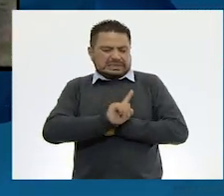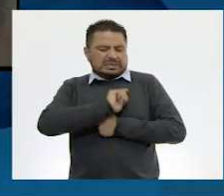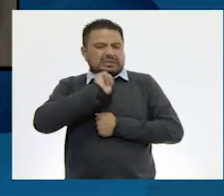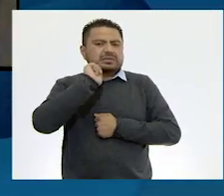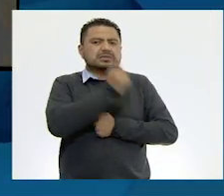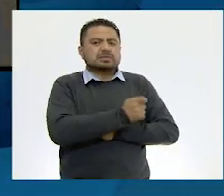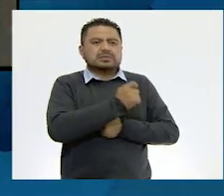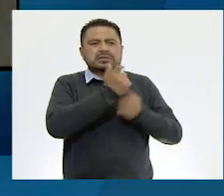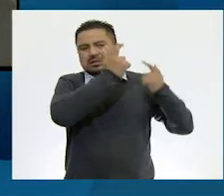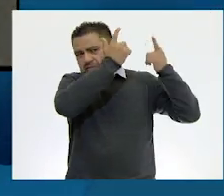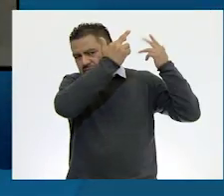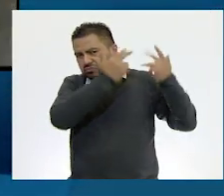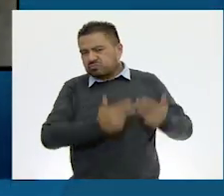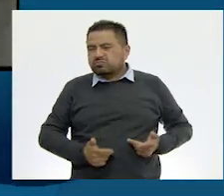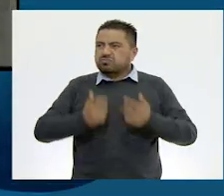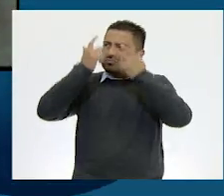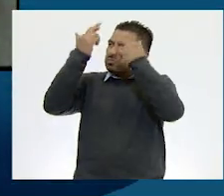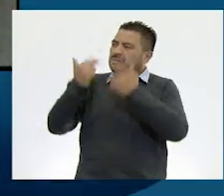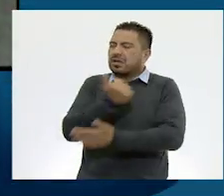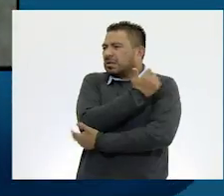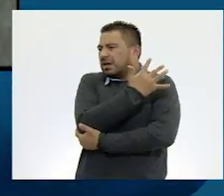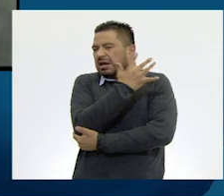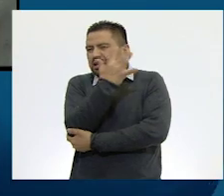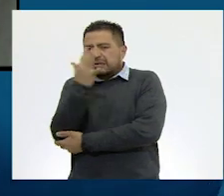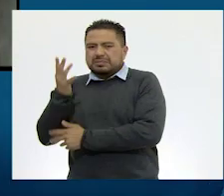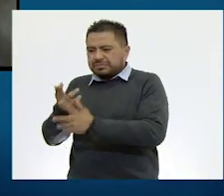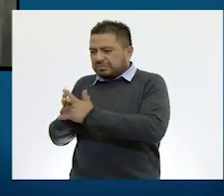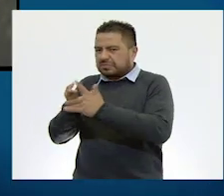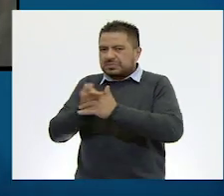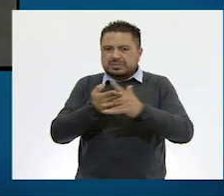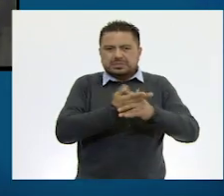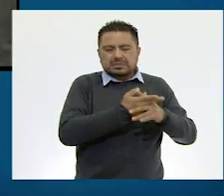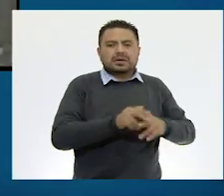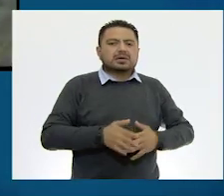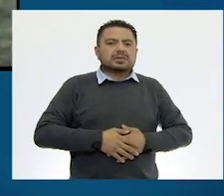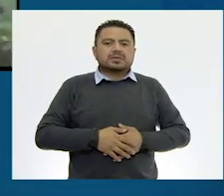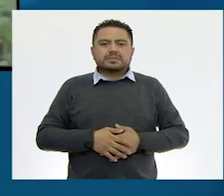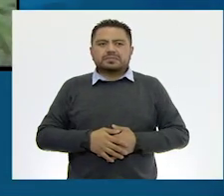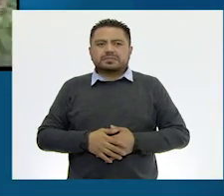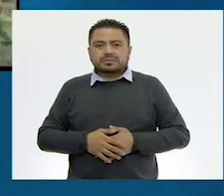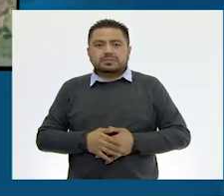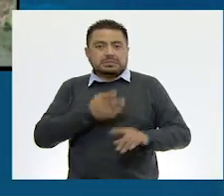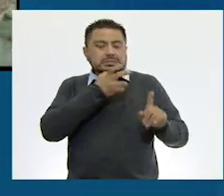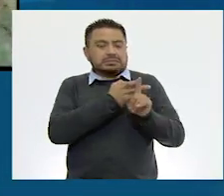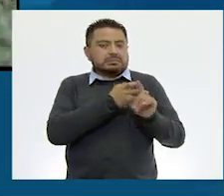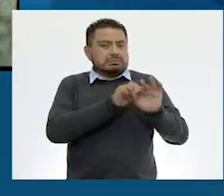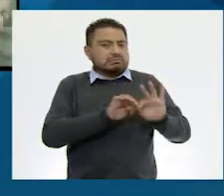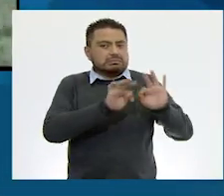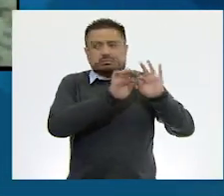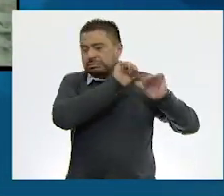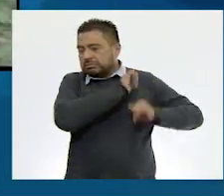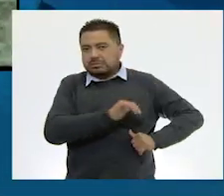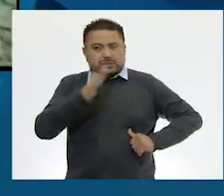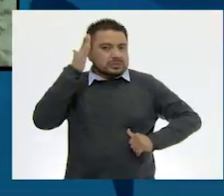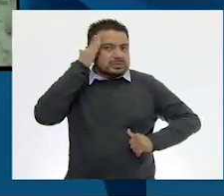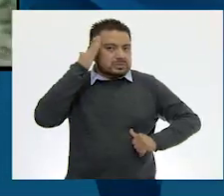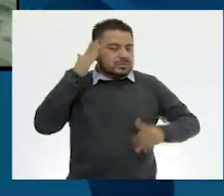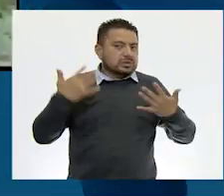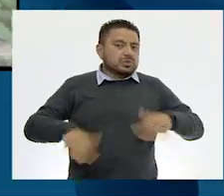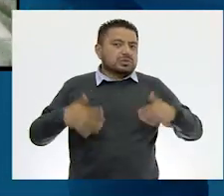la destrucción de la naturaleza y la cacería ilegal. Es un ícono prehispánico,